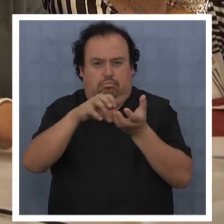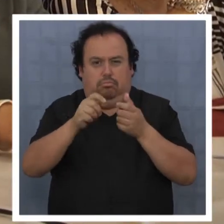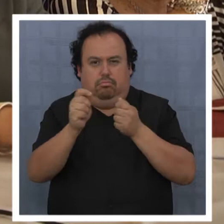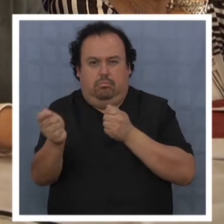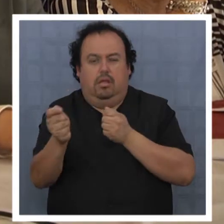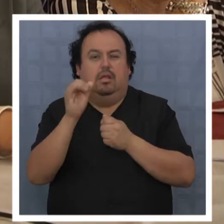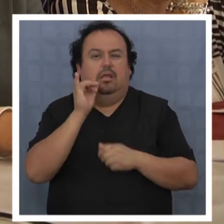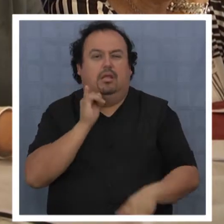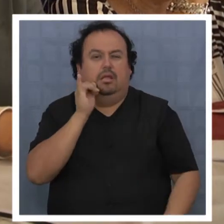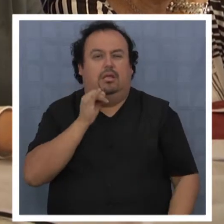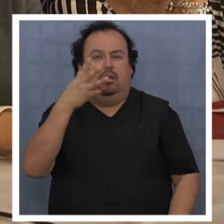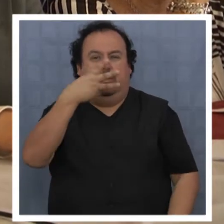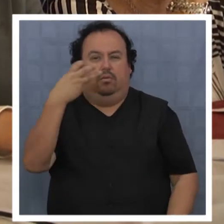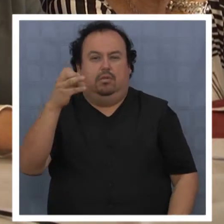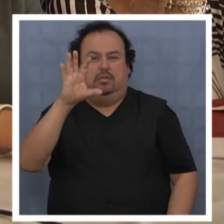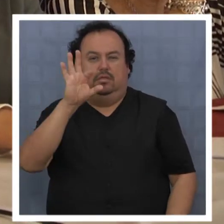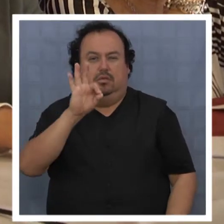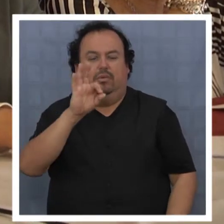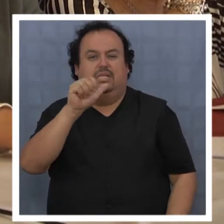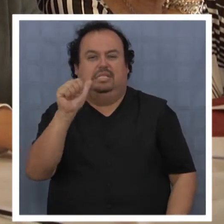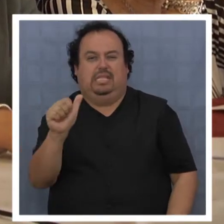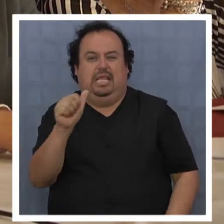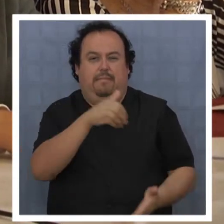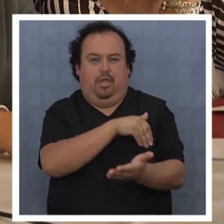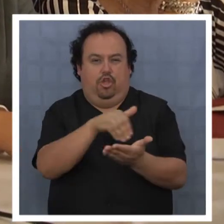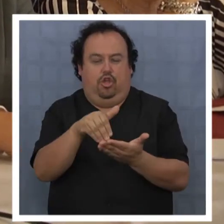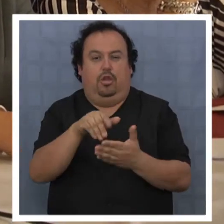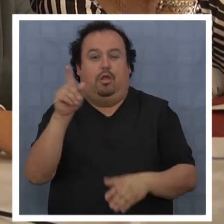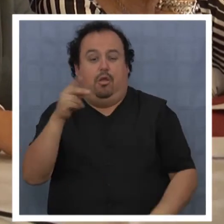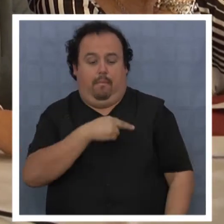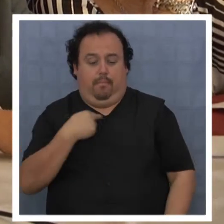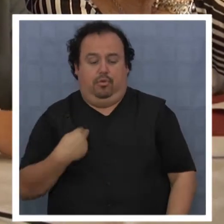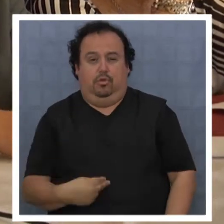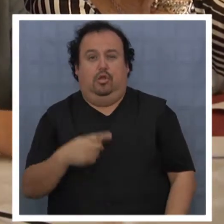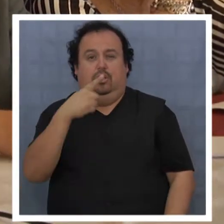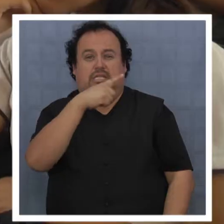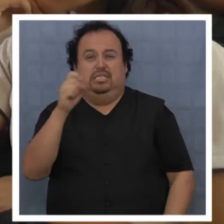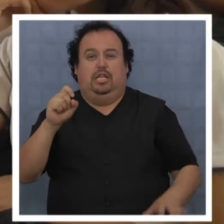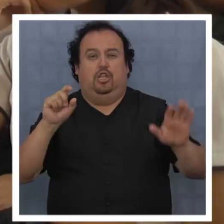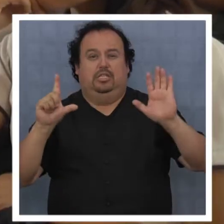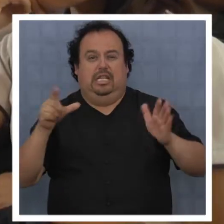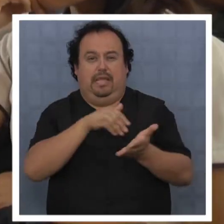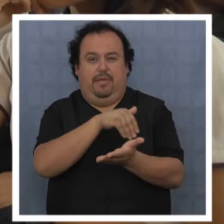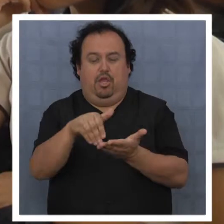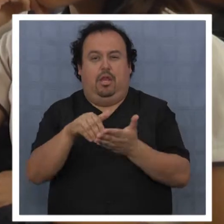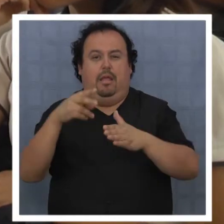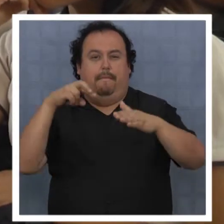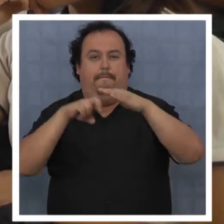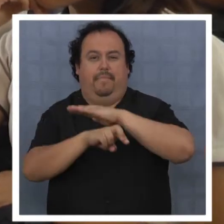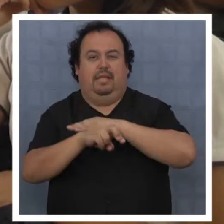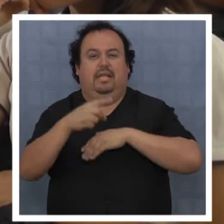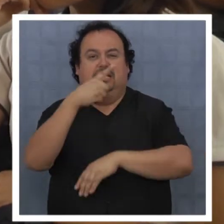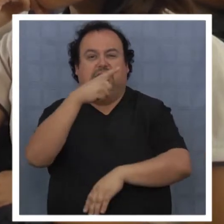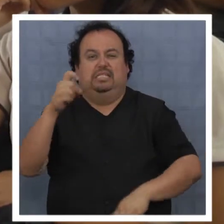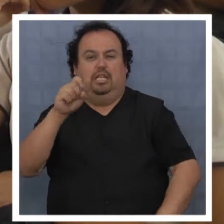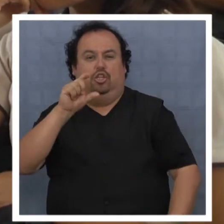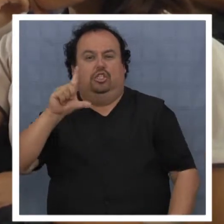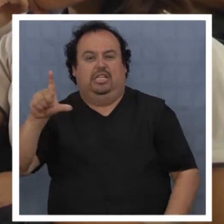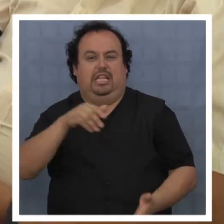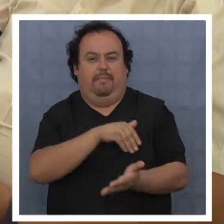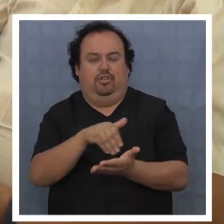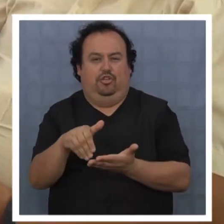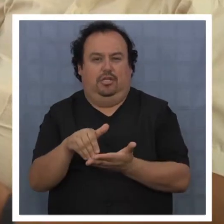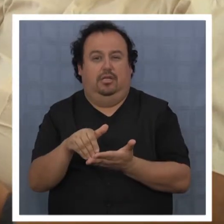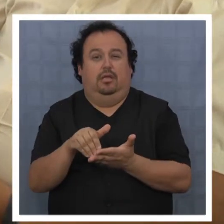Iquique recibirá 356 millones, Pozo Almonte 107 millones y Pica otros 107. Estas